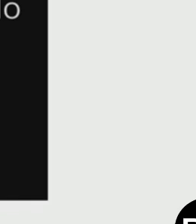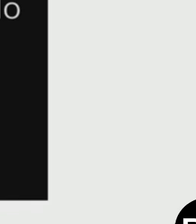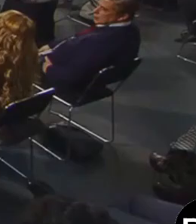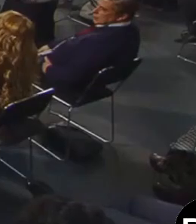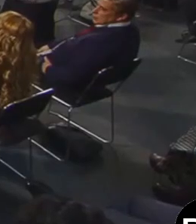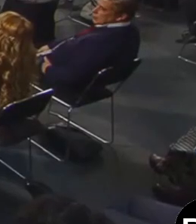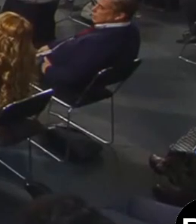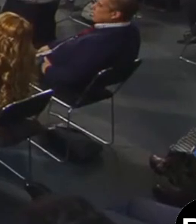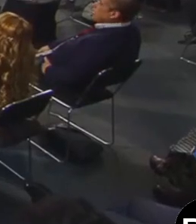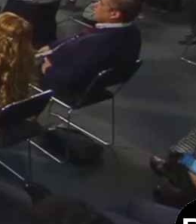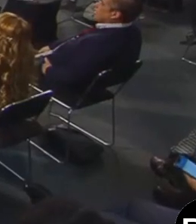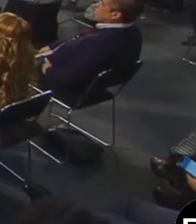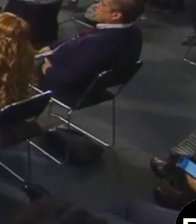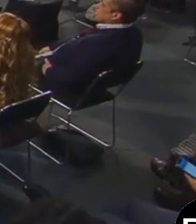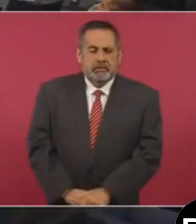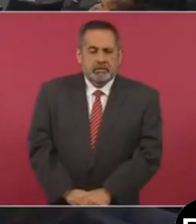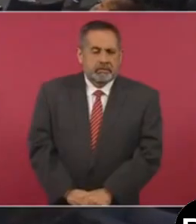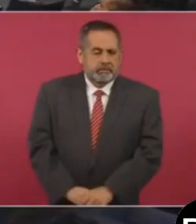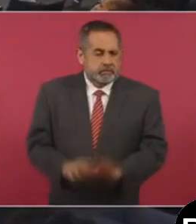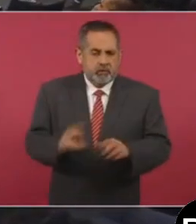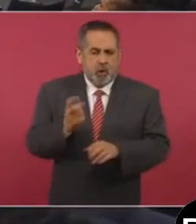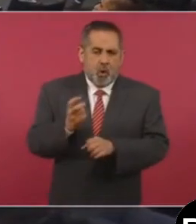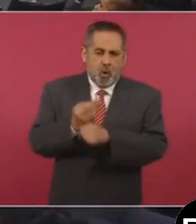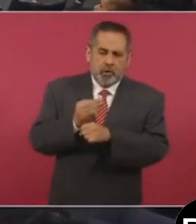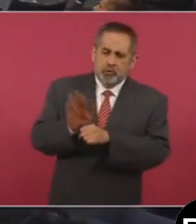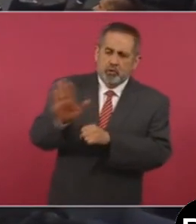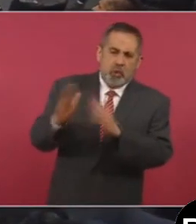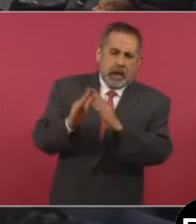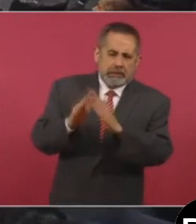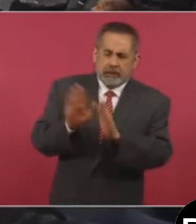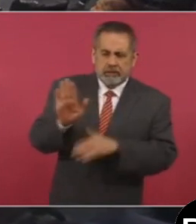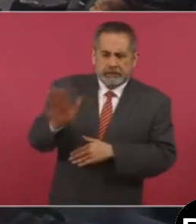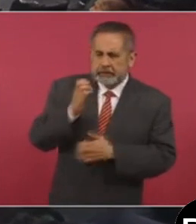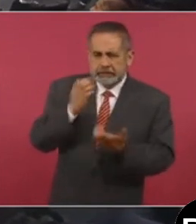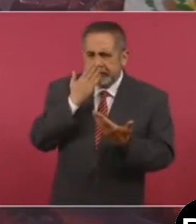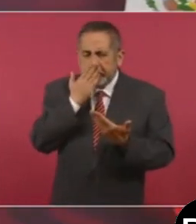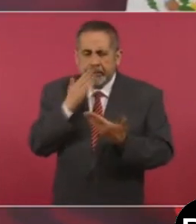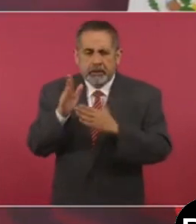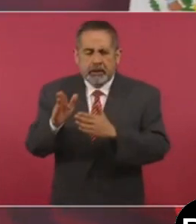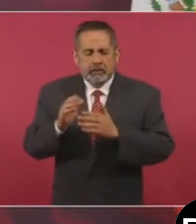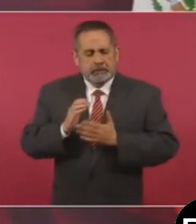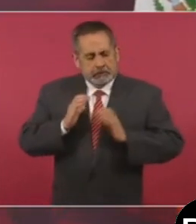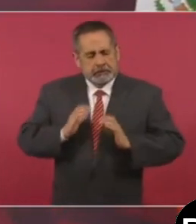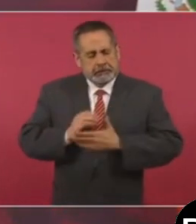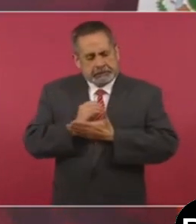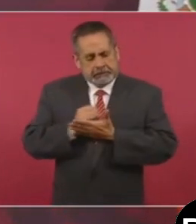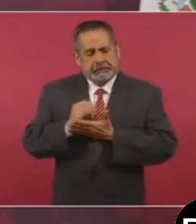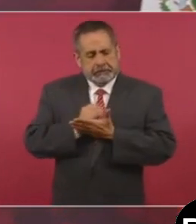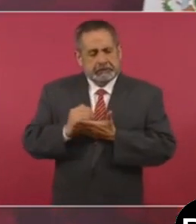Entonces, está en su casa, está bien, está en recuperación,